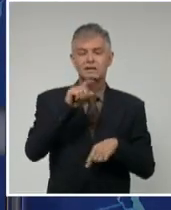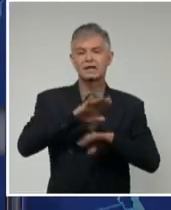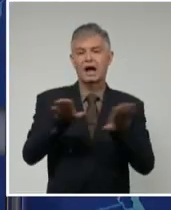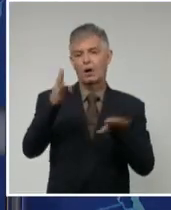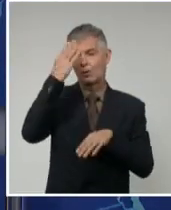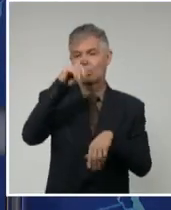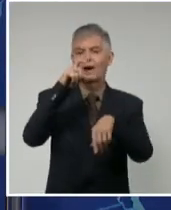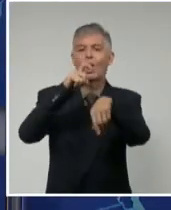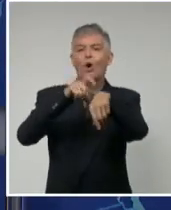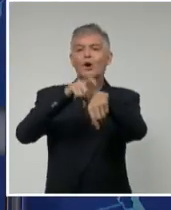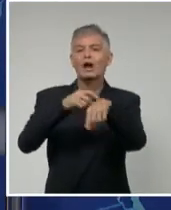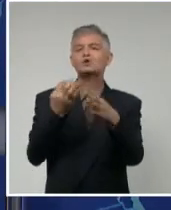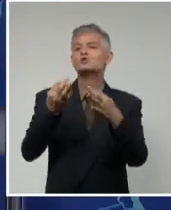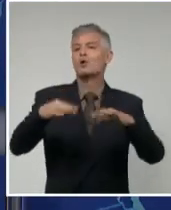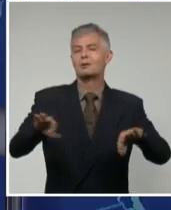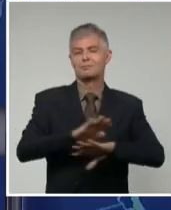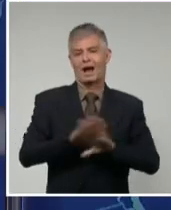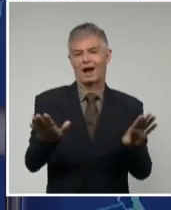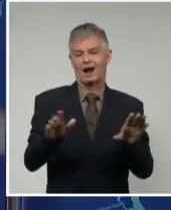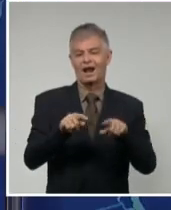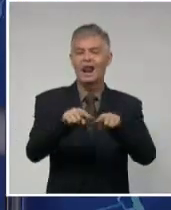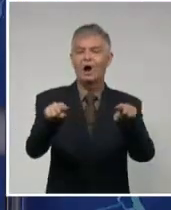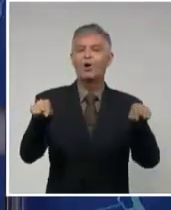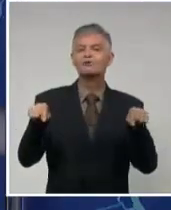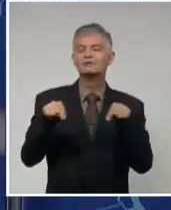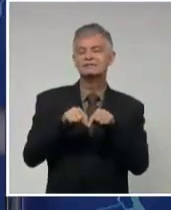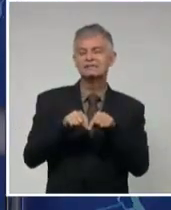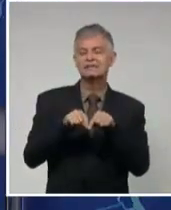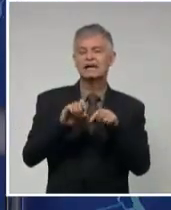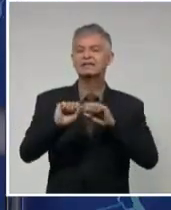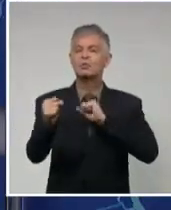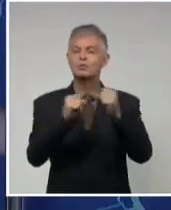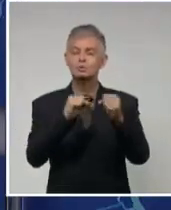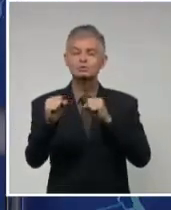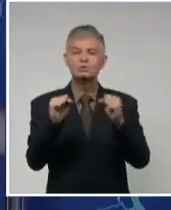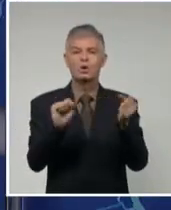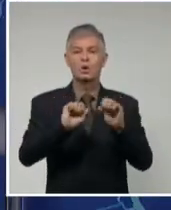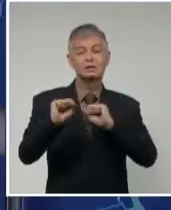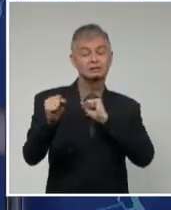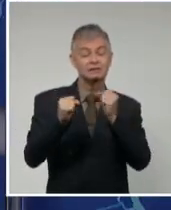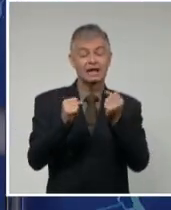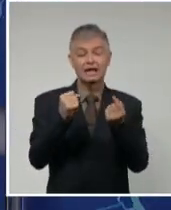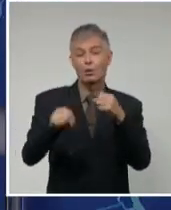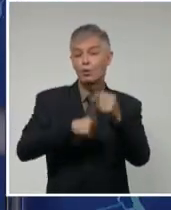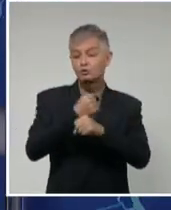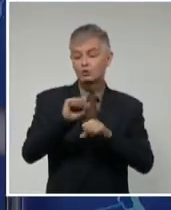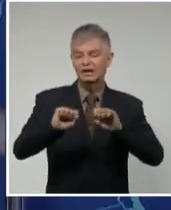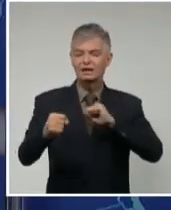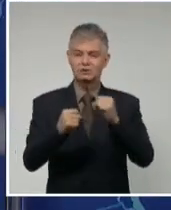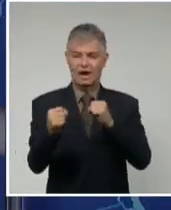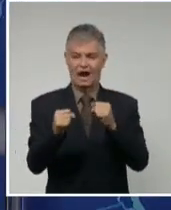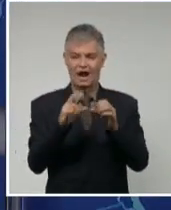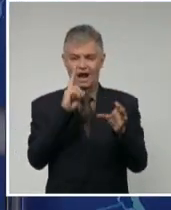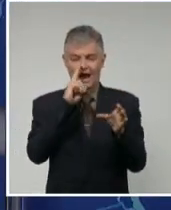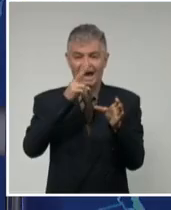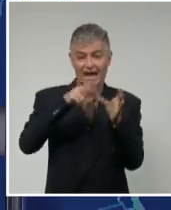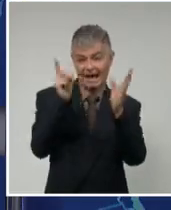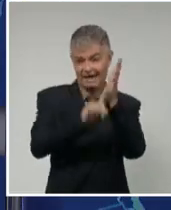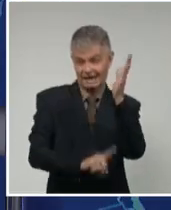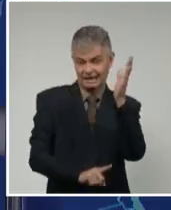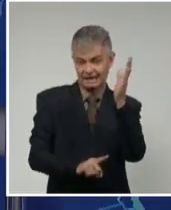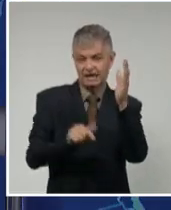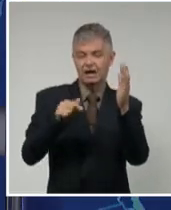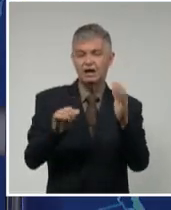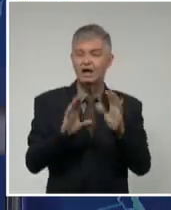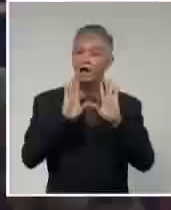La Oficina Nacional para el Control al Uso Racional de la Energía instó a fomentar el ahorro como una práctica de vida